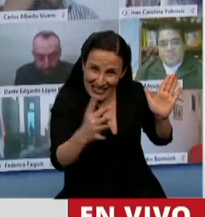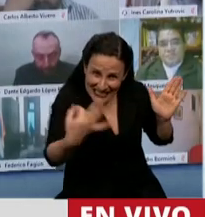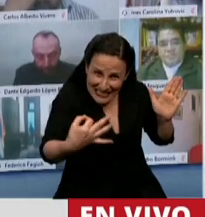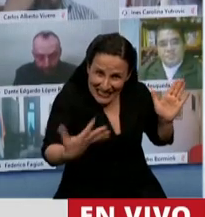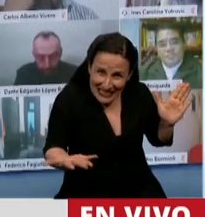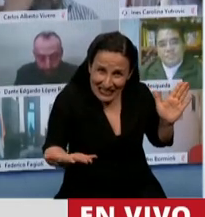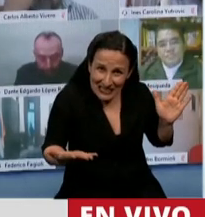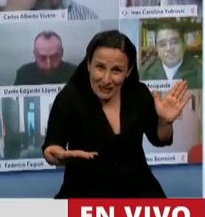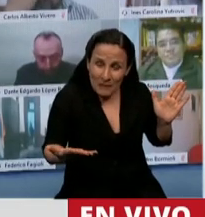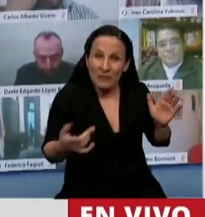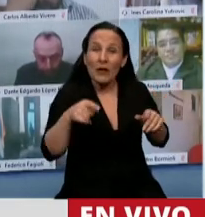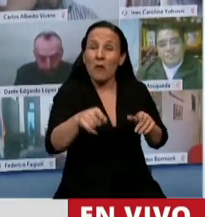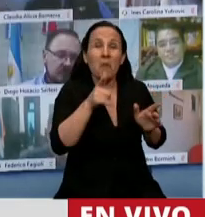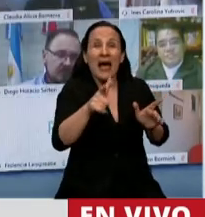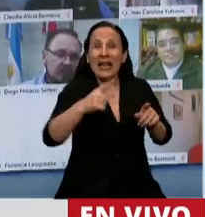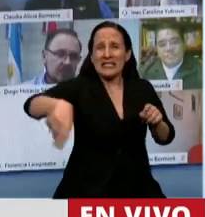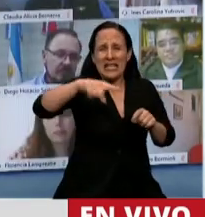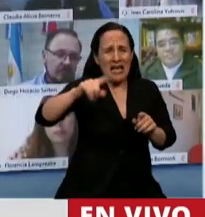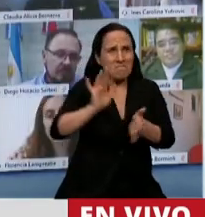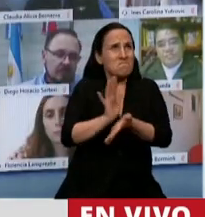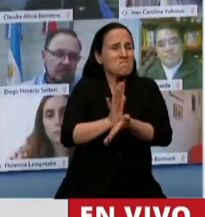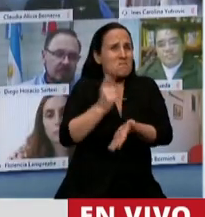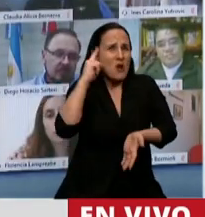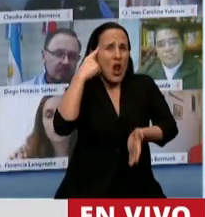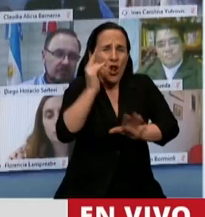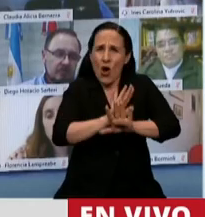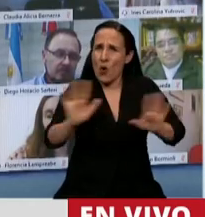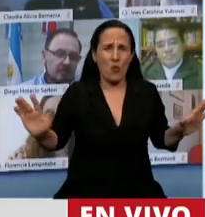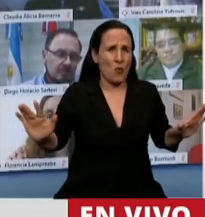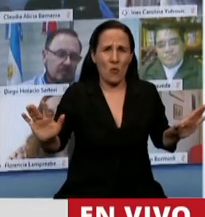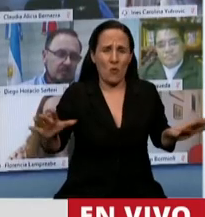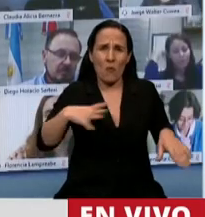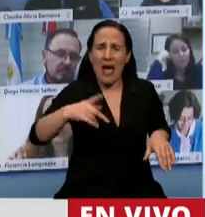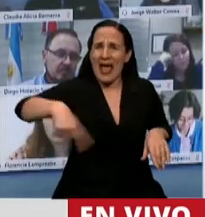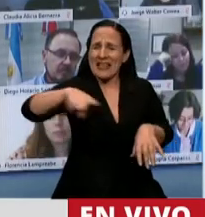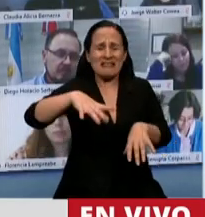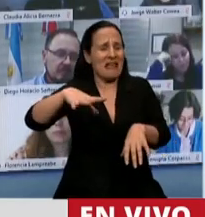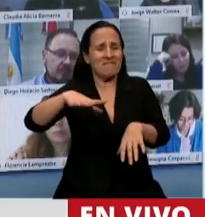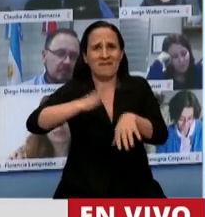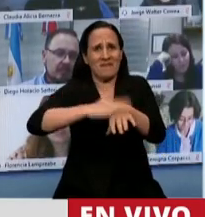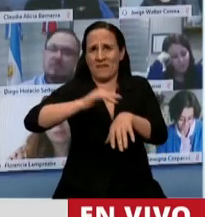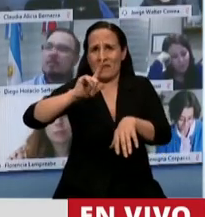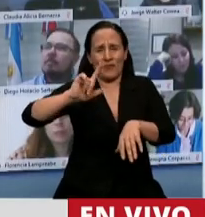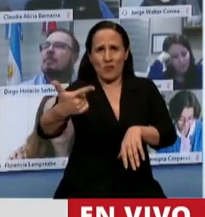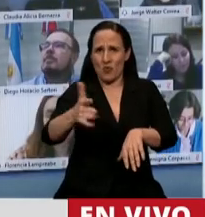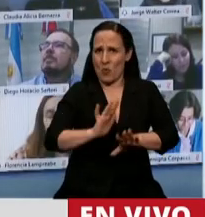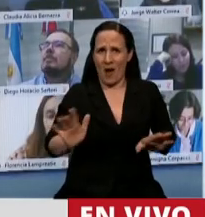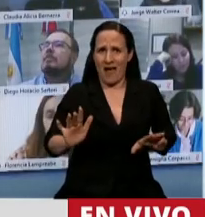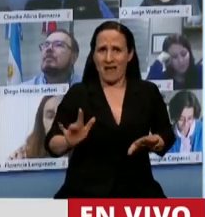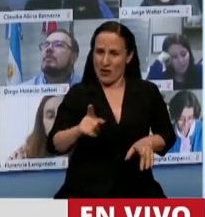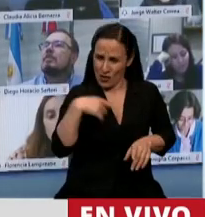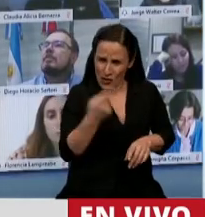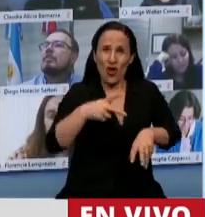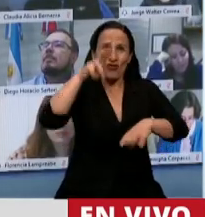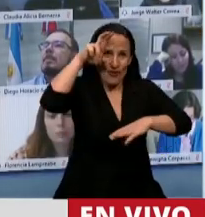es casi un llamado a la locura, o es casi un llamado a la irresponsabilidad. Si estamos sentados acá,